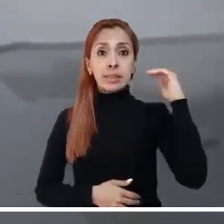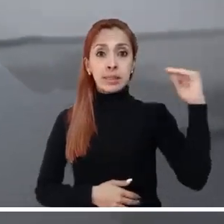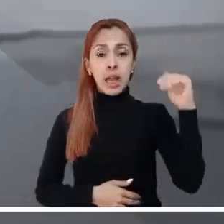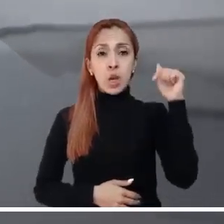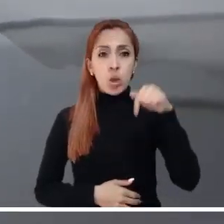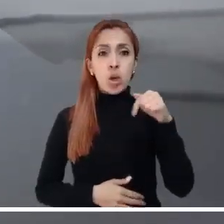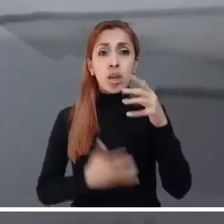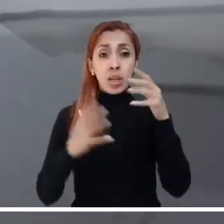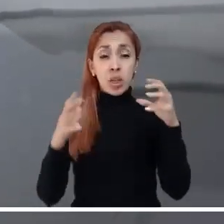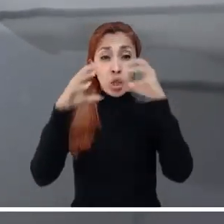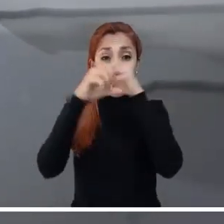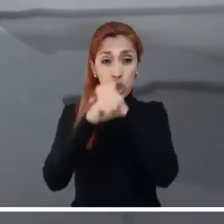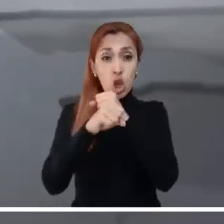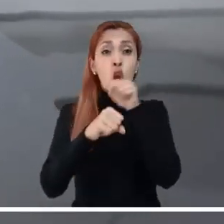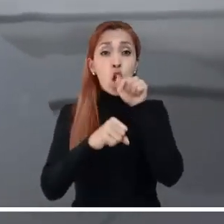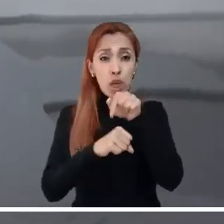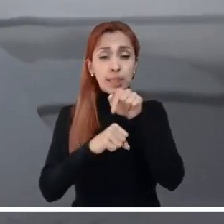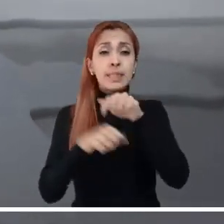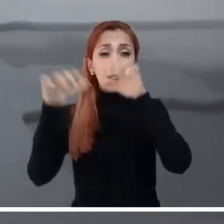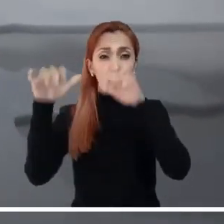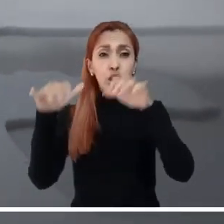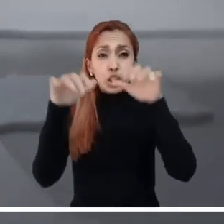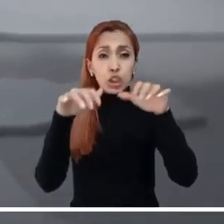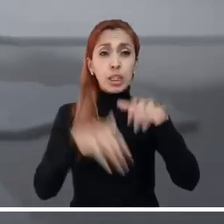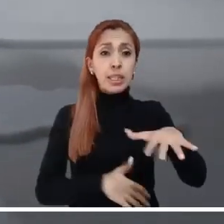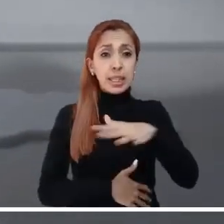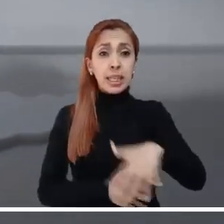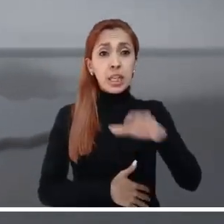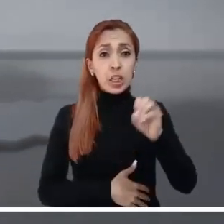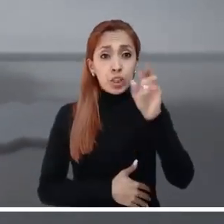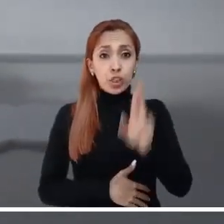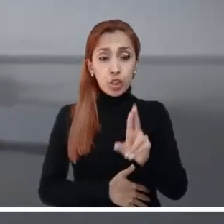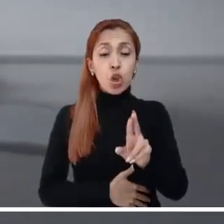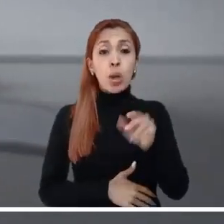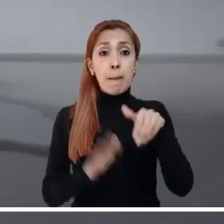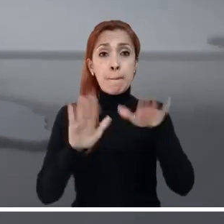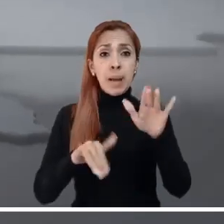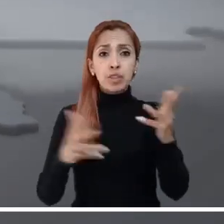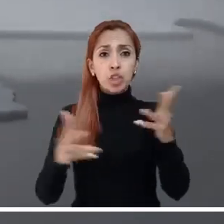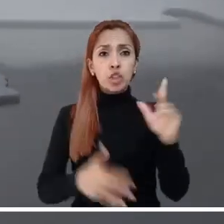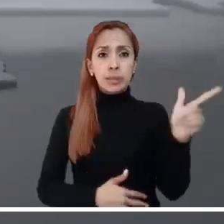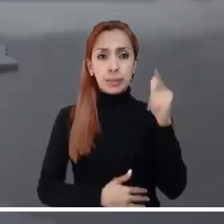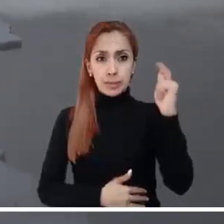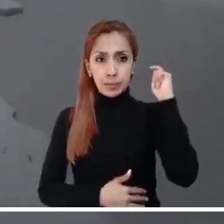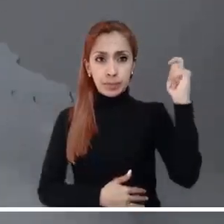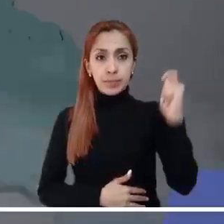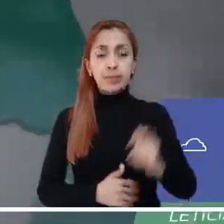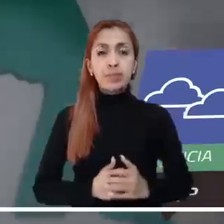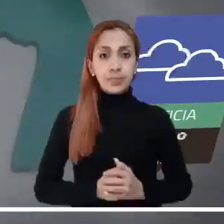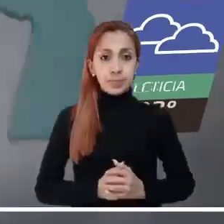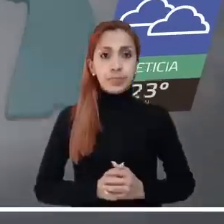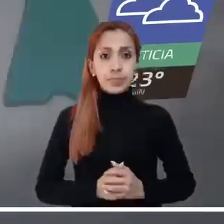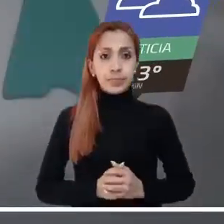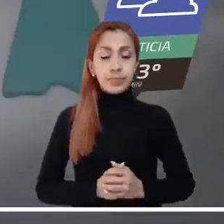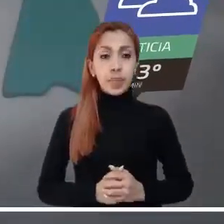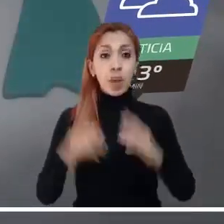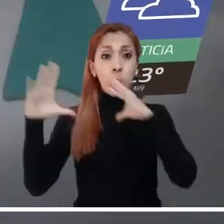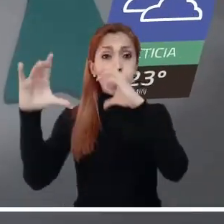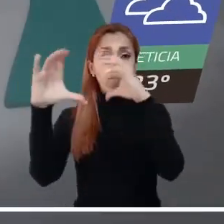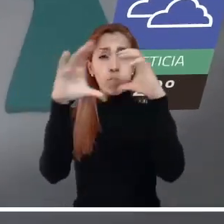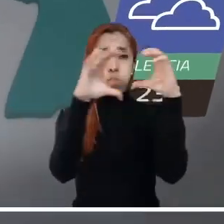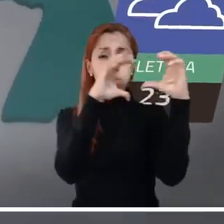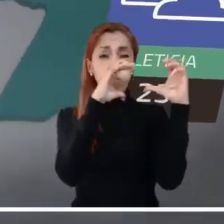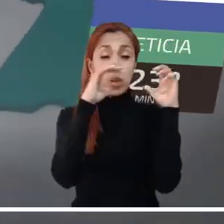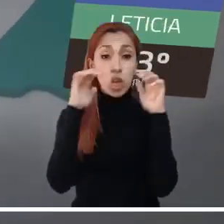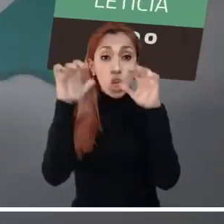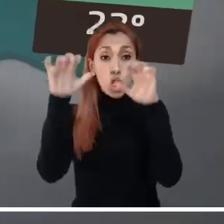precipitaciones en el pie de monte y en el sur de la región, especialmente en el departamento de Meta. La presencia de nubes